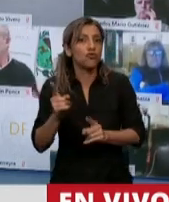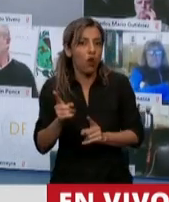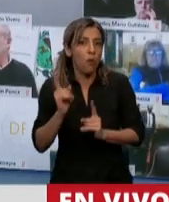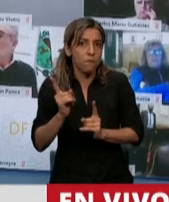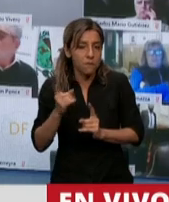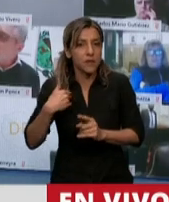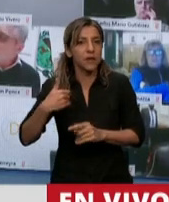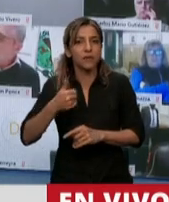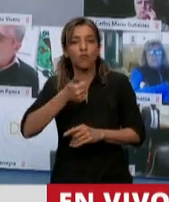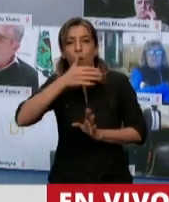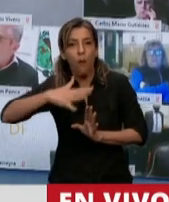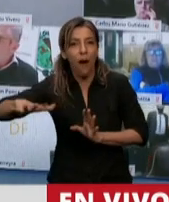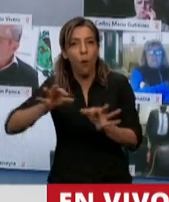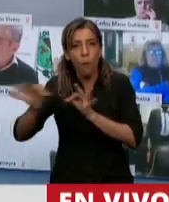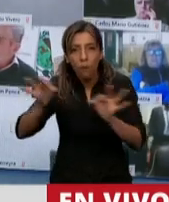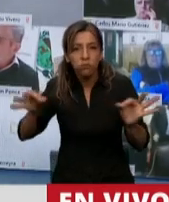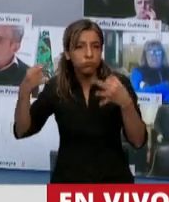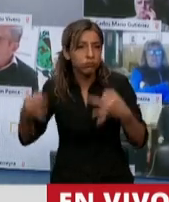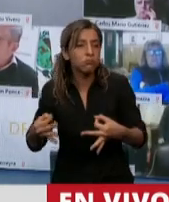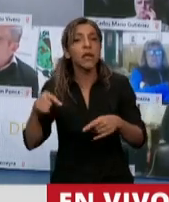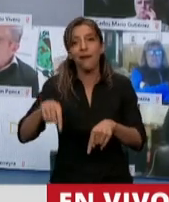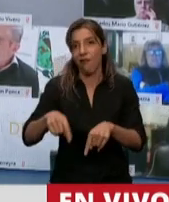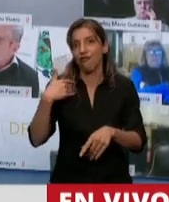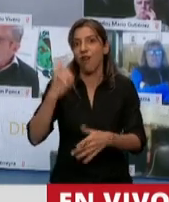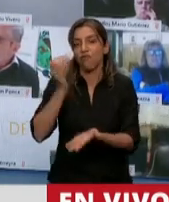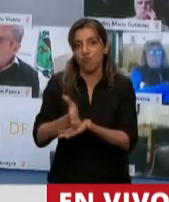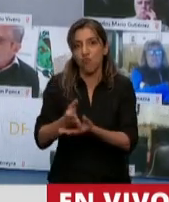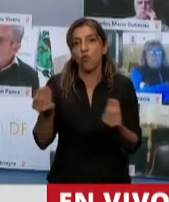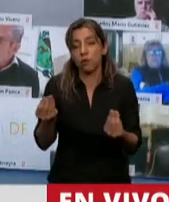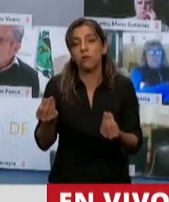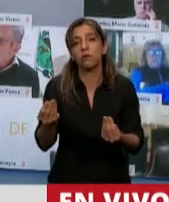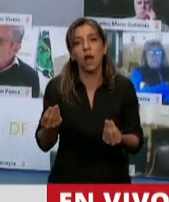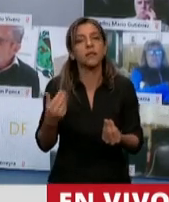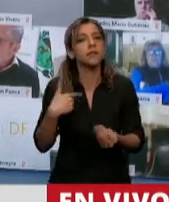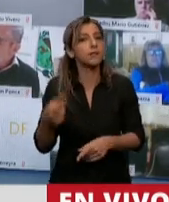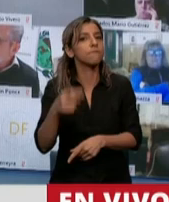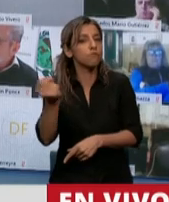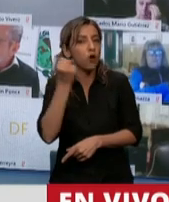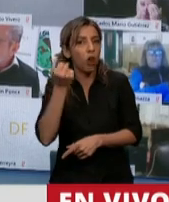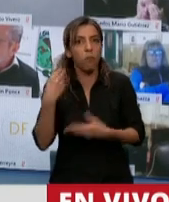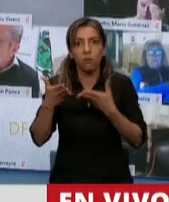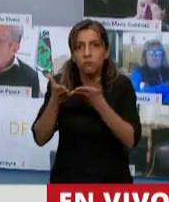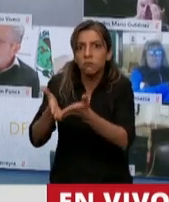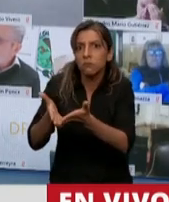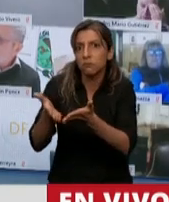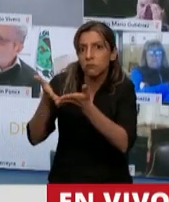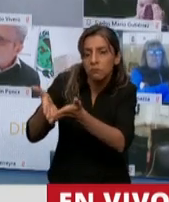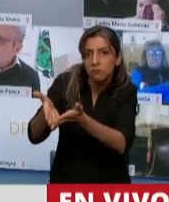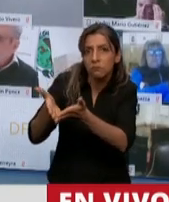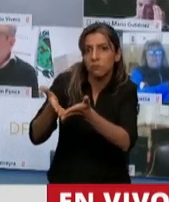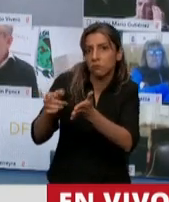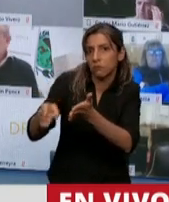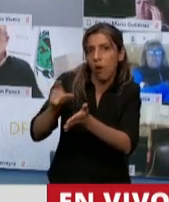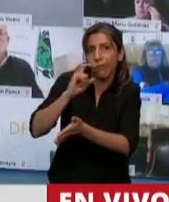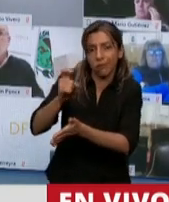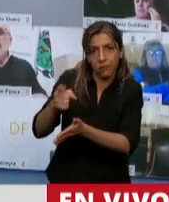pagables, pero multas que se sientan a la hora de detectar un buque pescando clandestinamente en